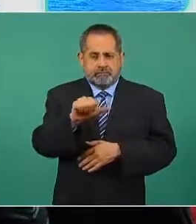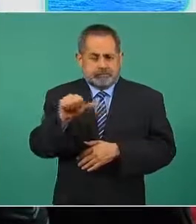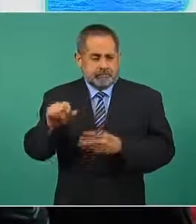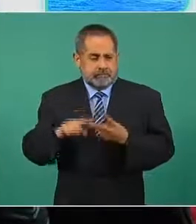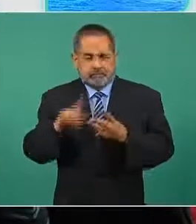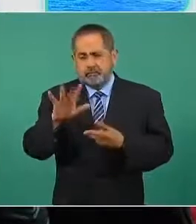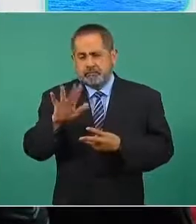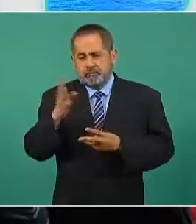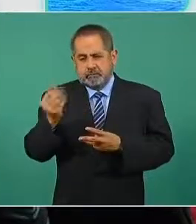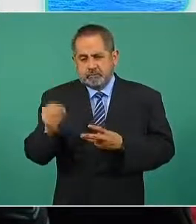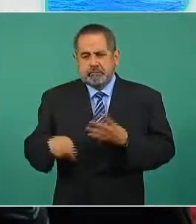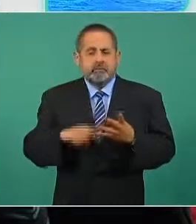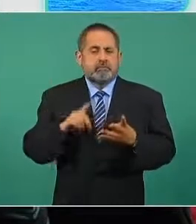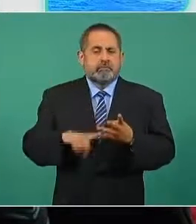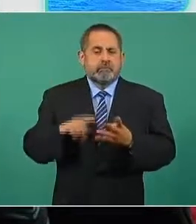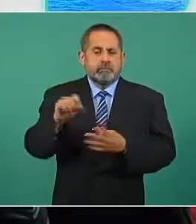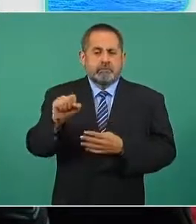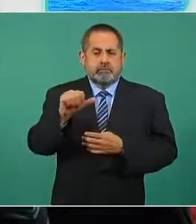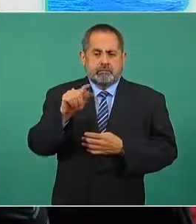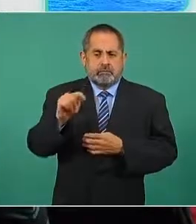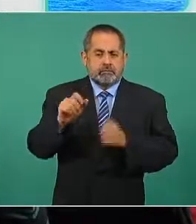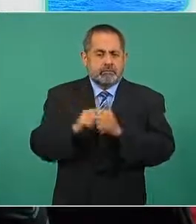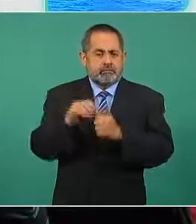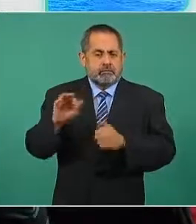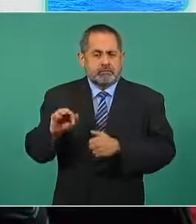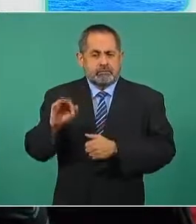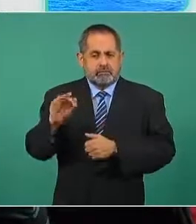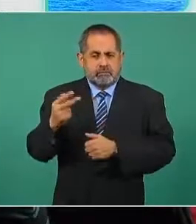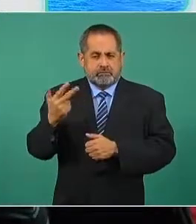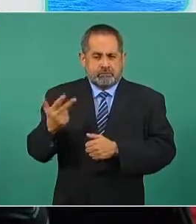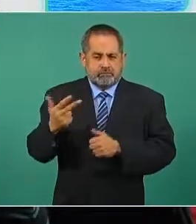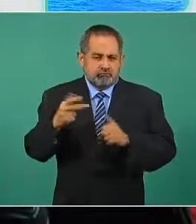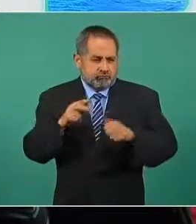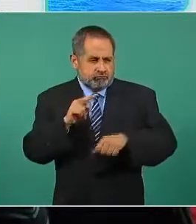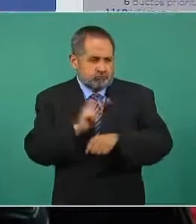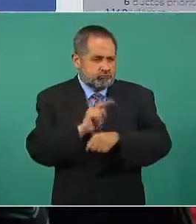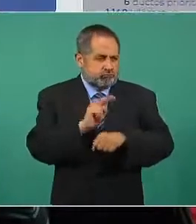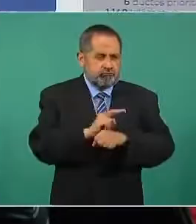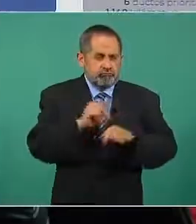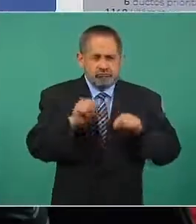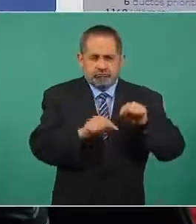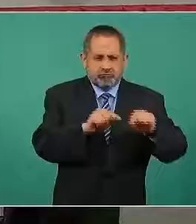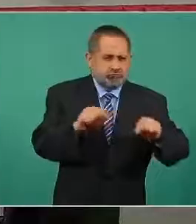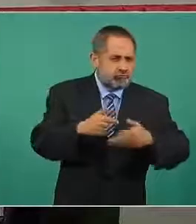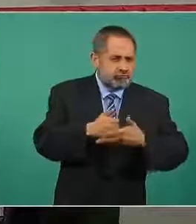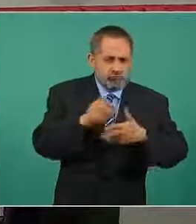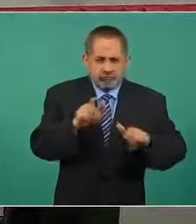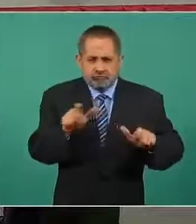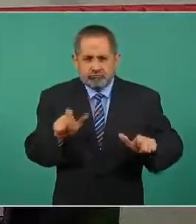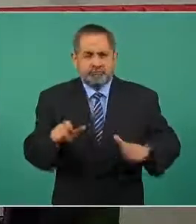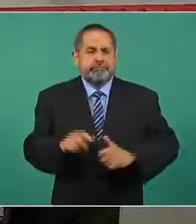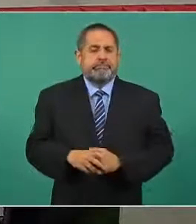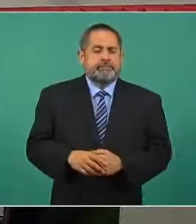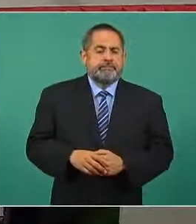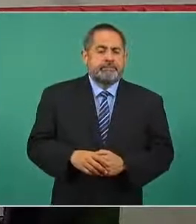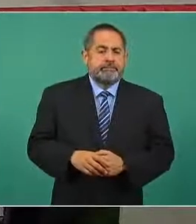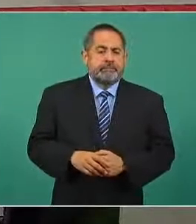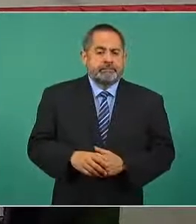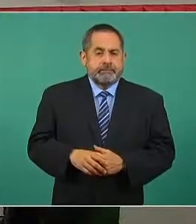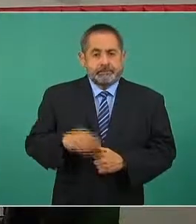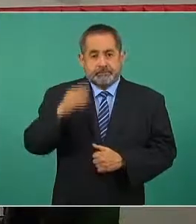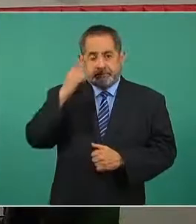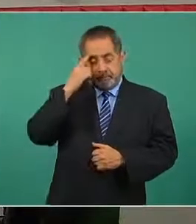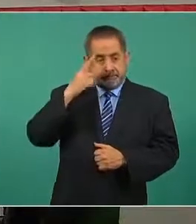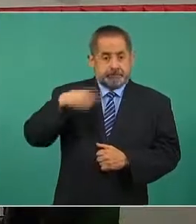y el SAT con 48. Adelante por favor en las operaciones para el combate